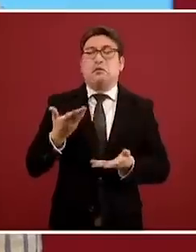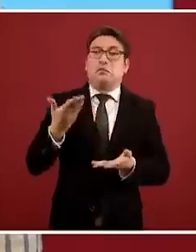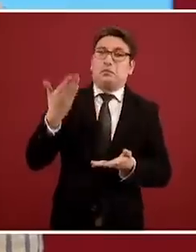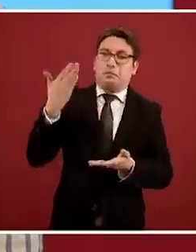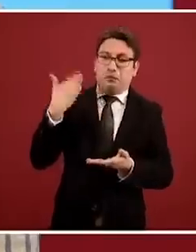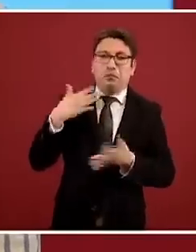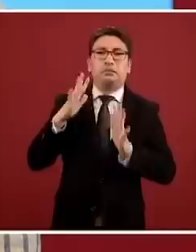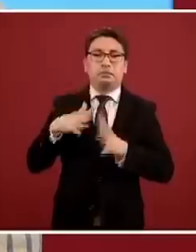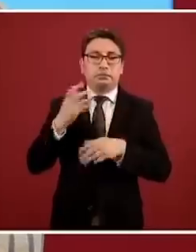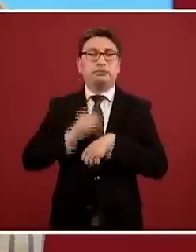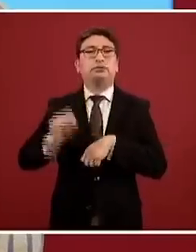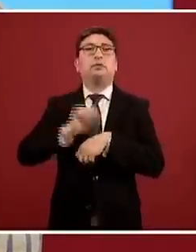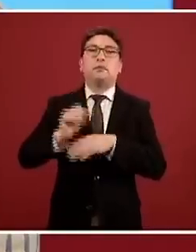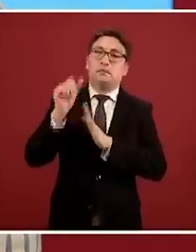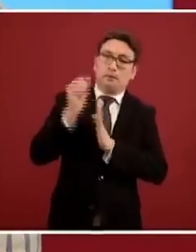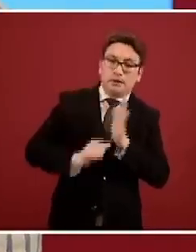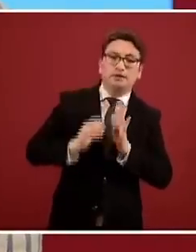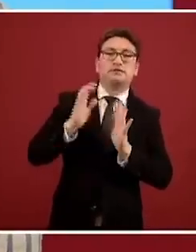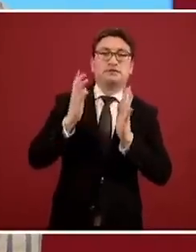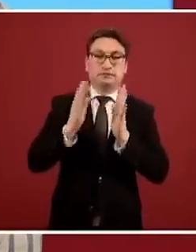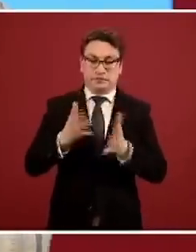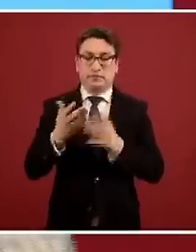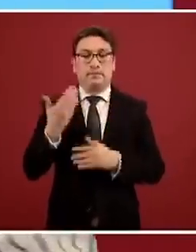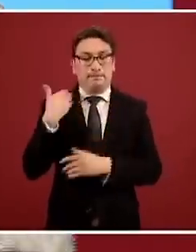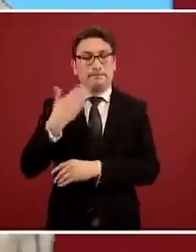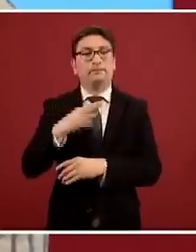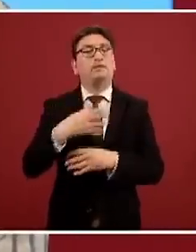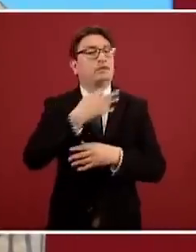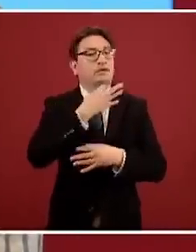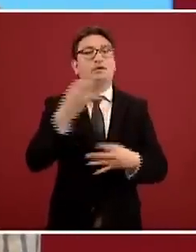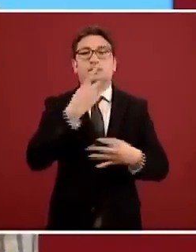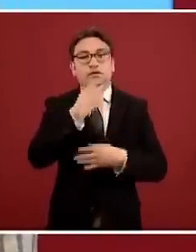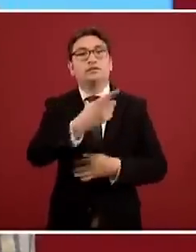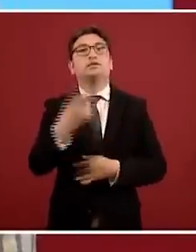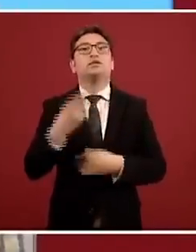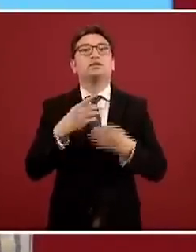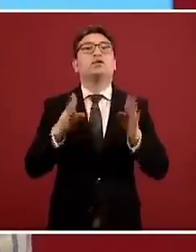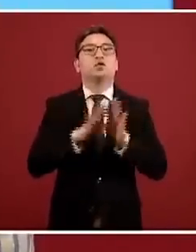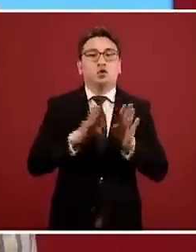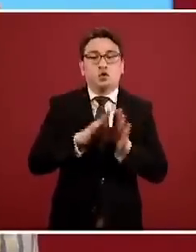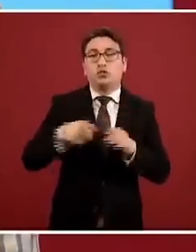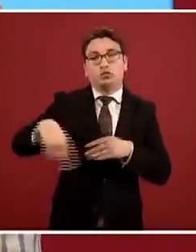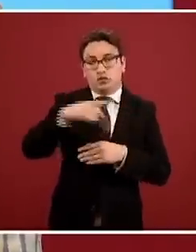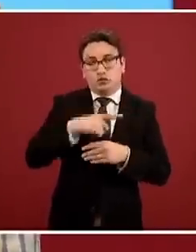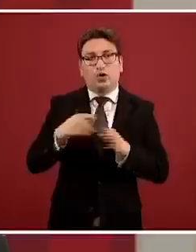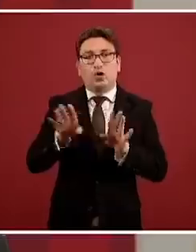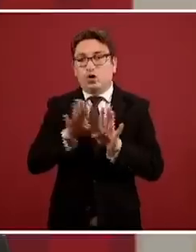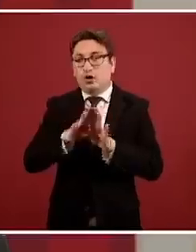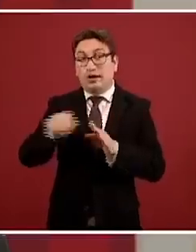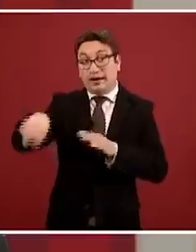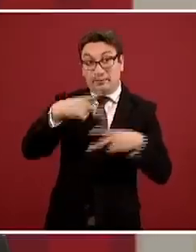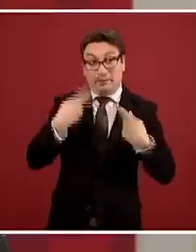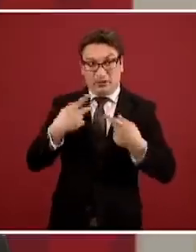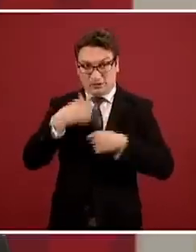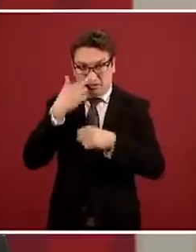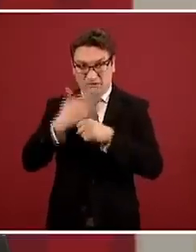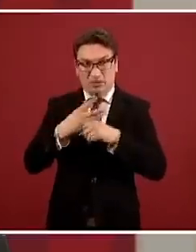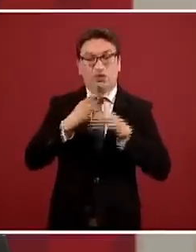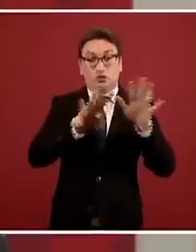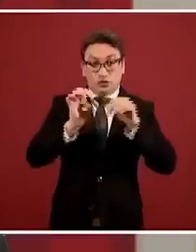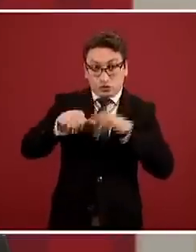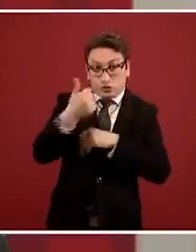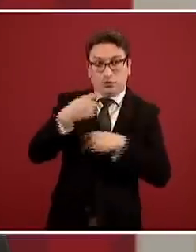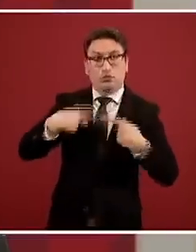semanas, meses de hecho, un par de meses, hicimos un protocolo de entrenamiento al personal del 911